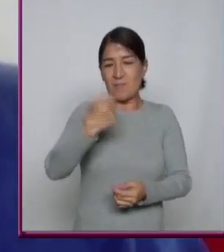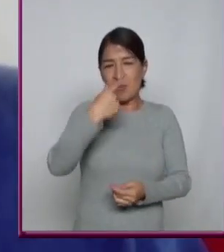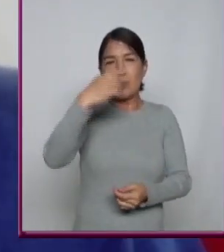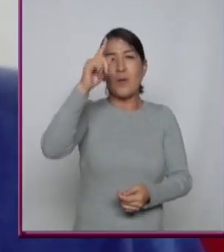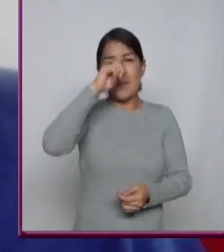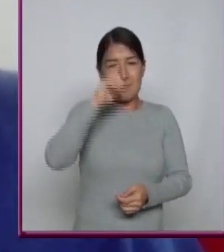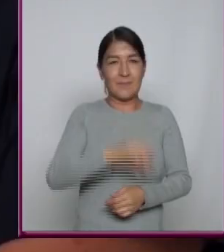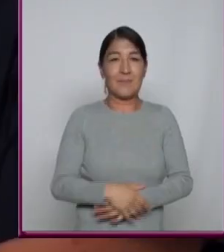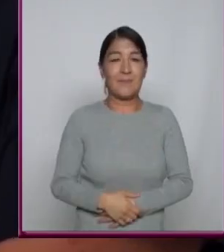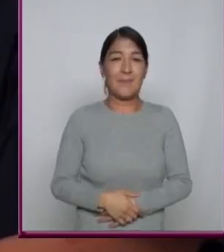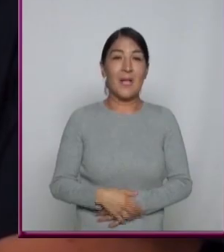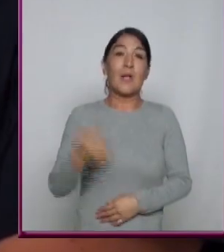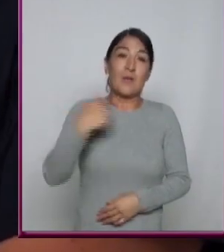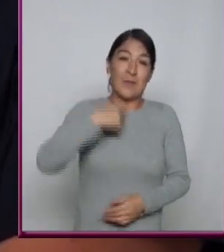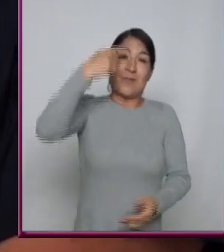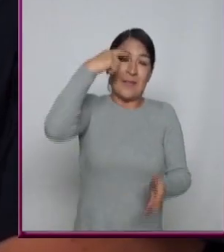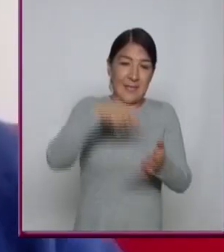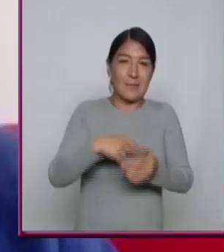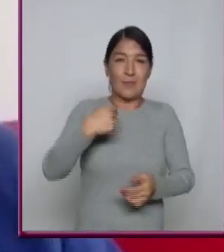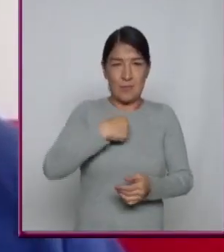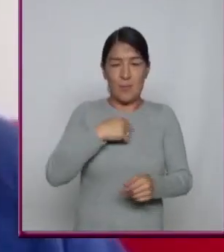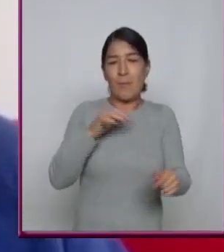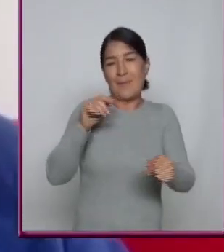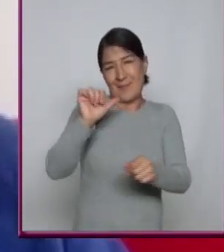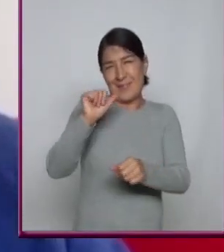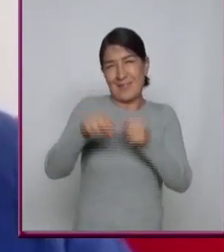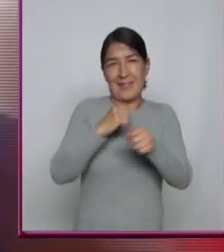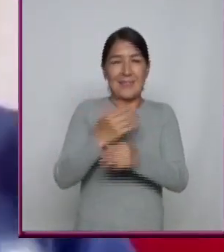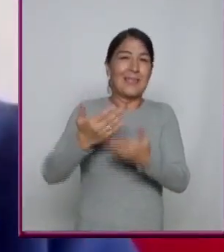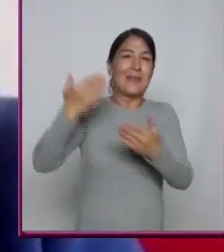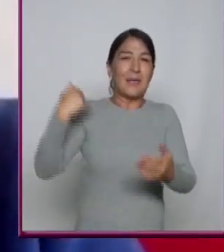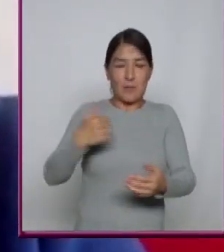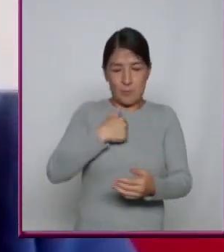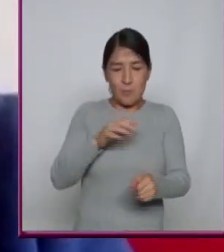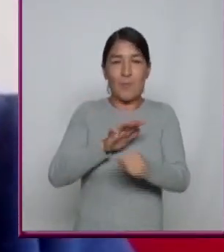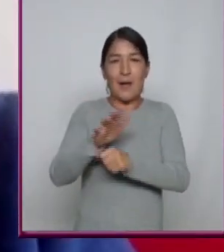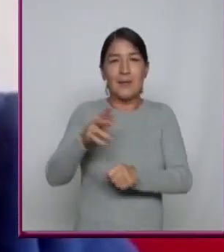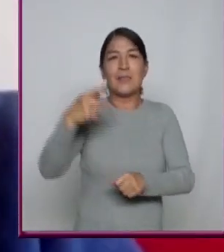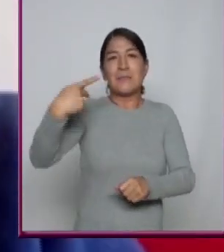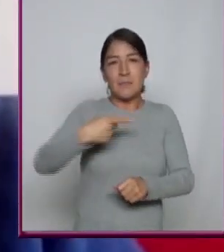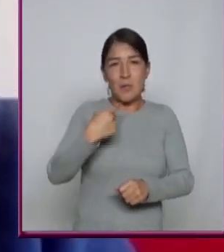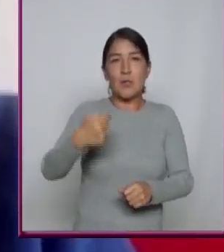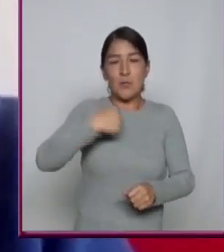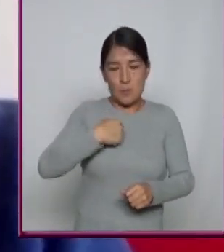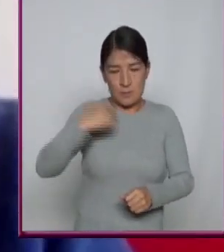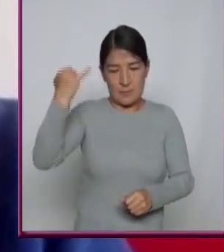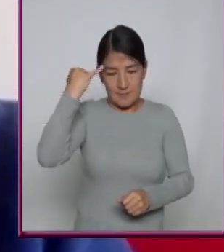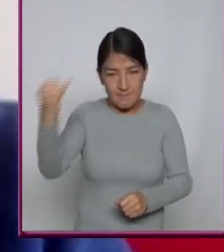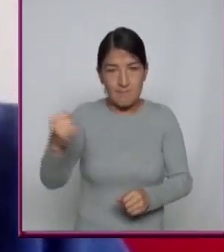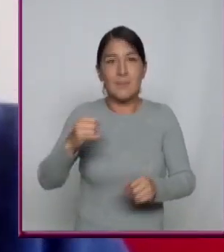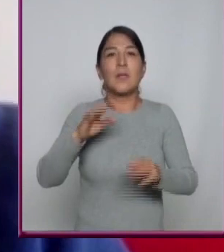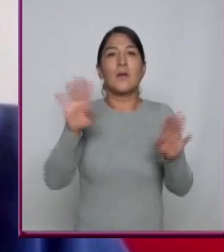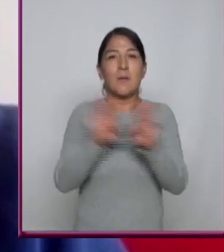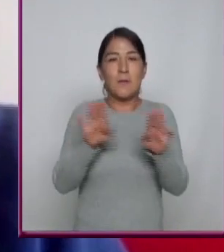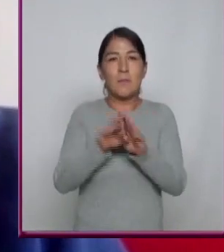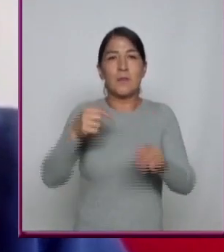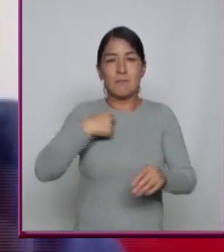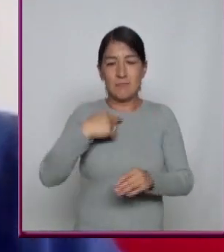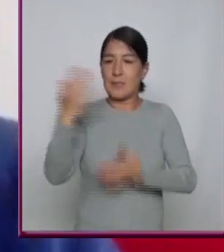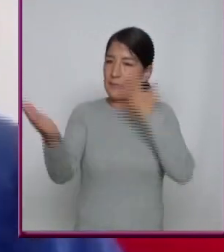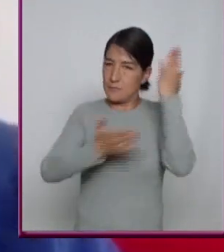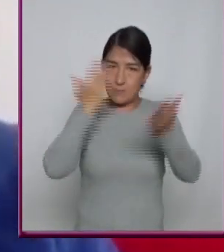Pues yo creo que El más importante Es siempre Tener muy claro Que tienes que Tener una formación